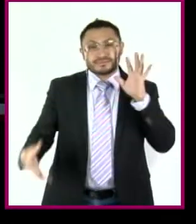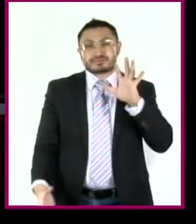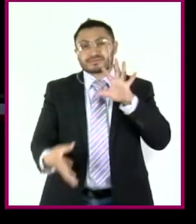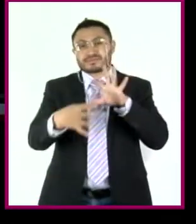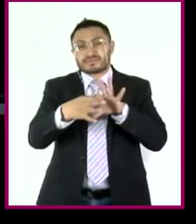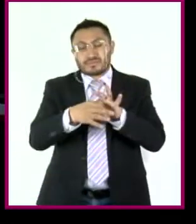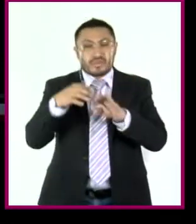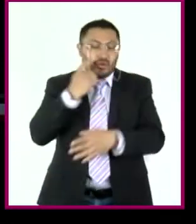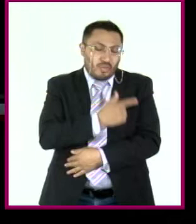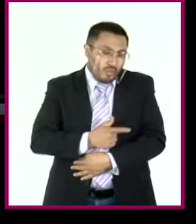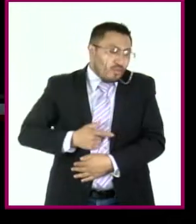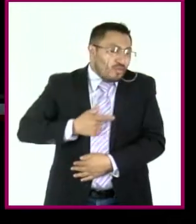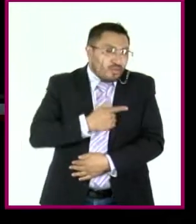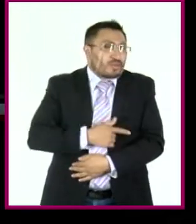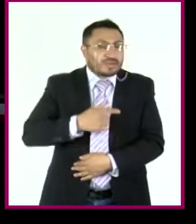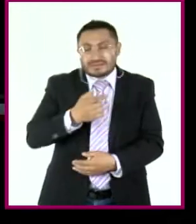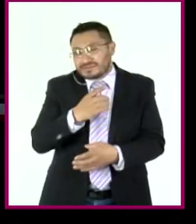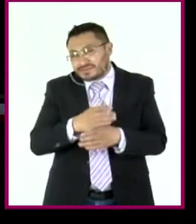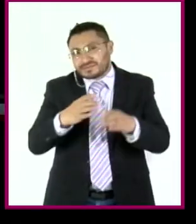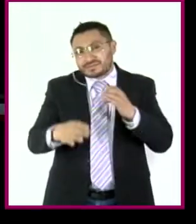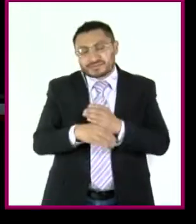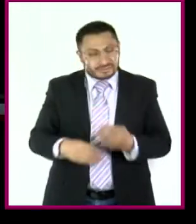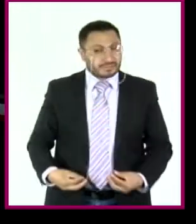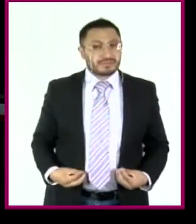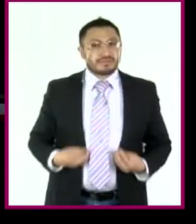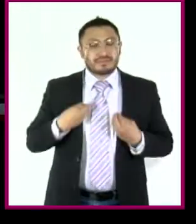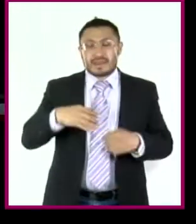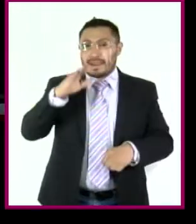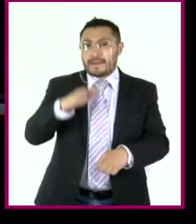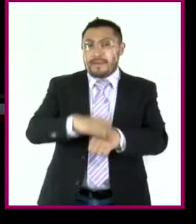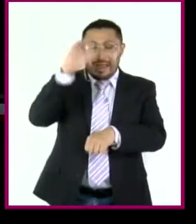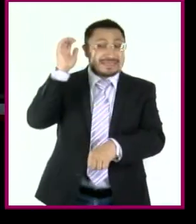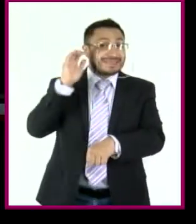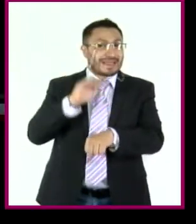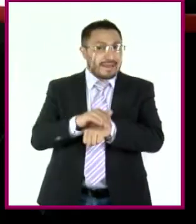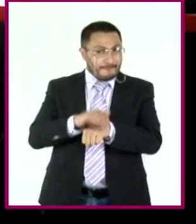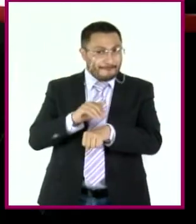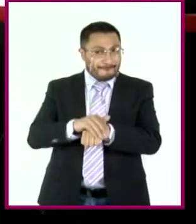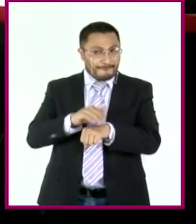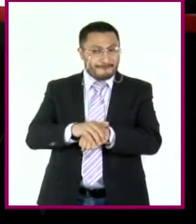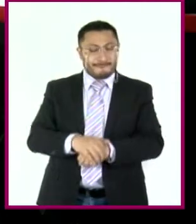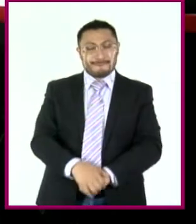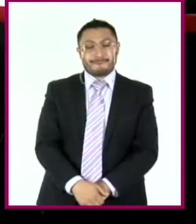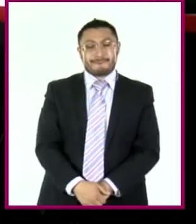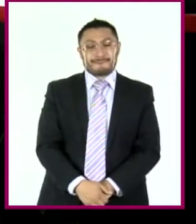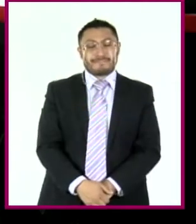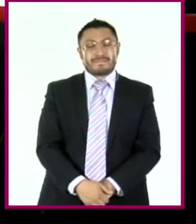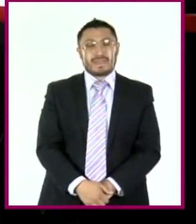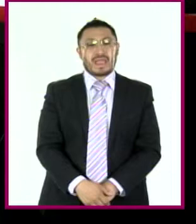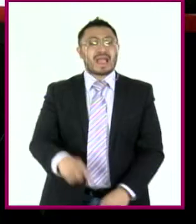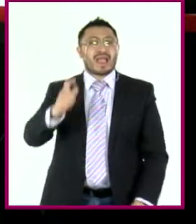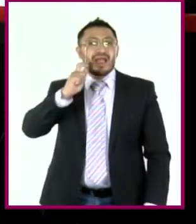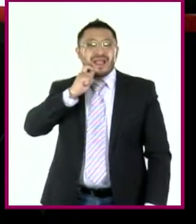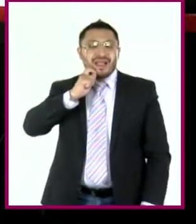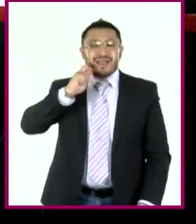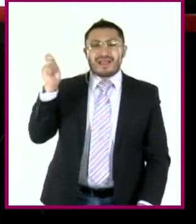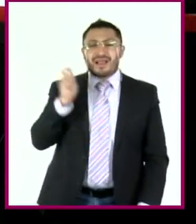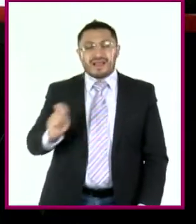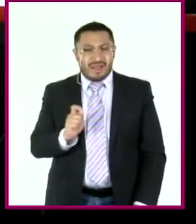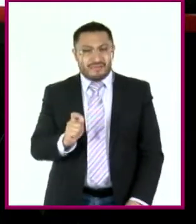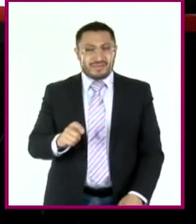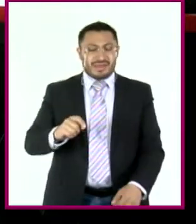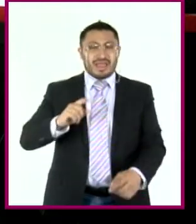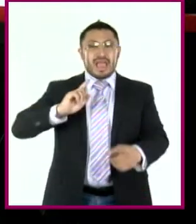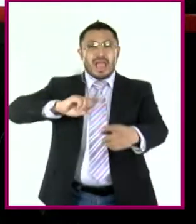disfrute de los placeres y sobre todo, de amigos. La amistad da la